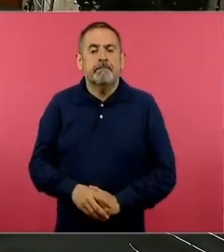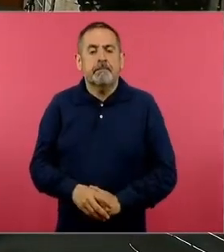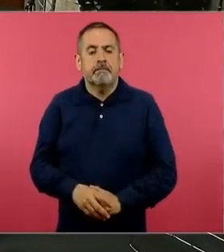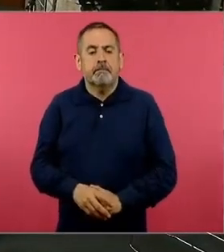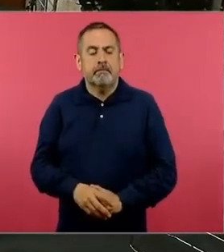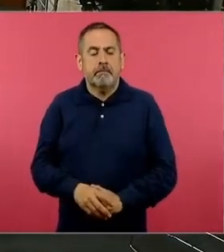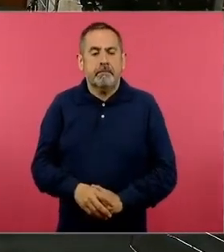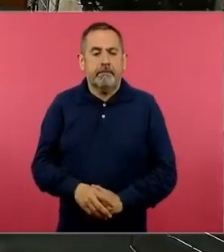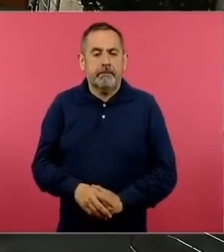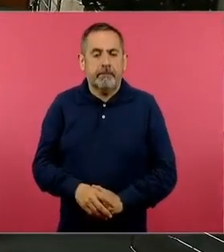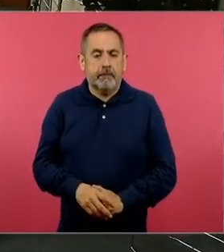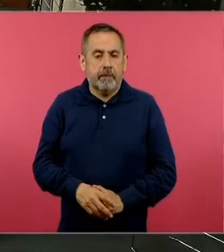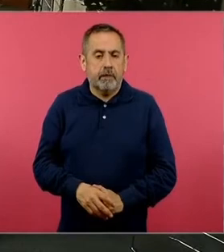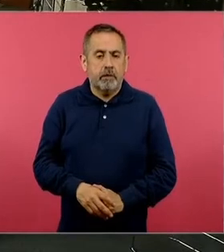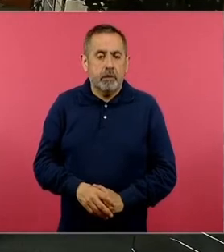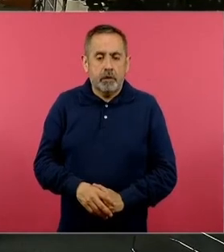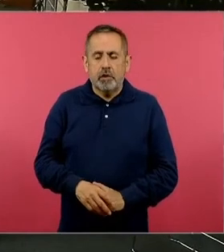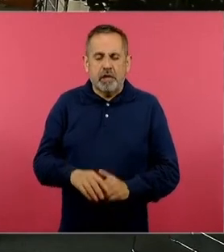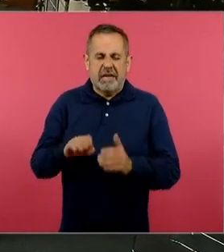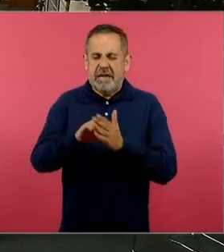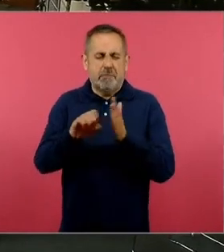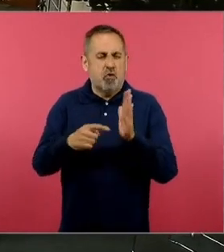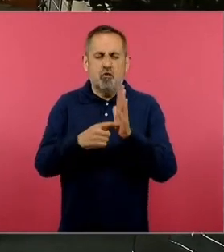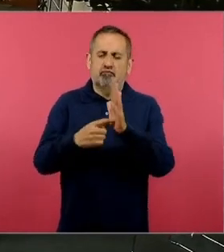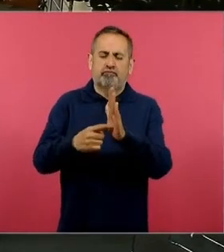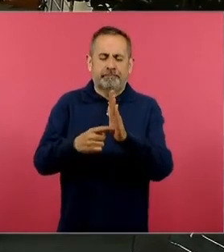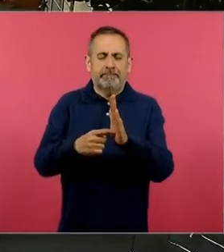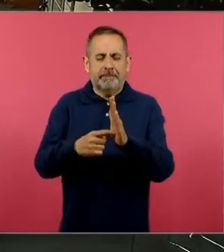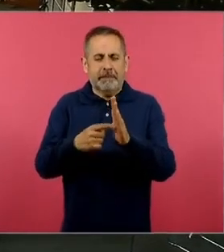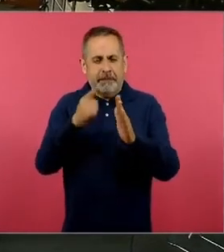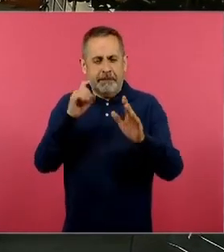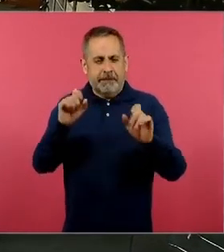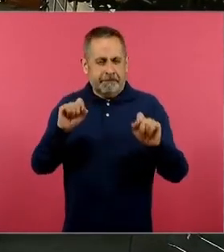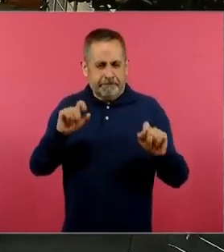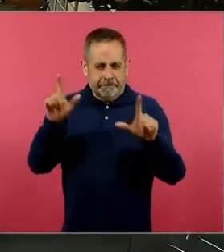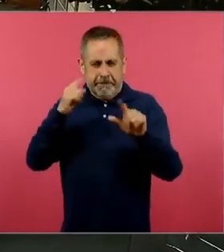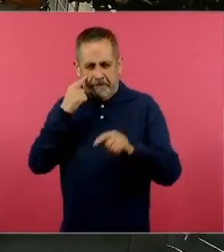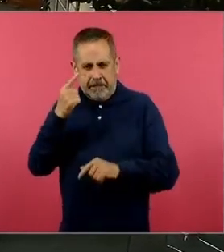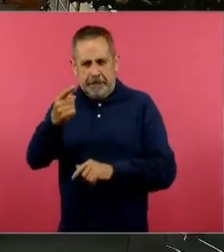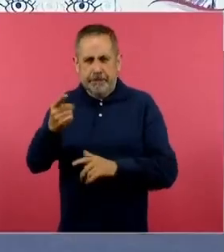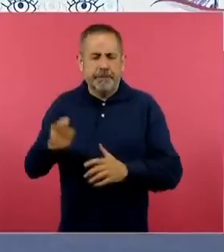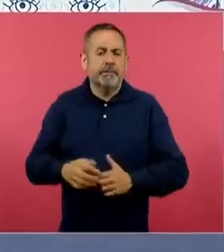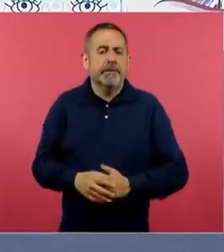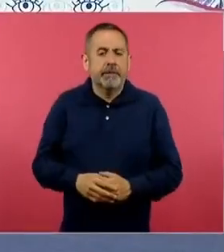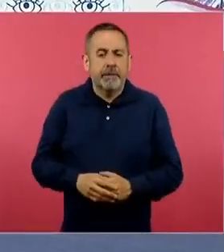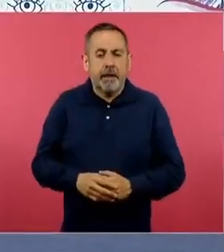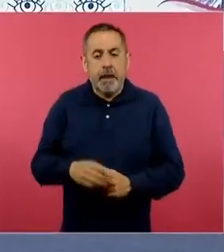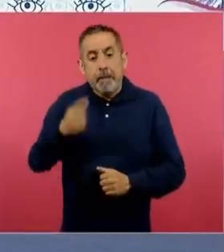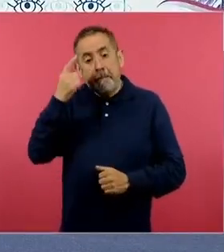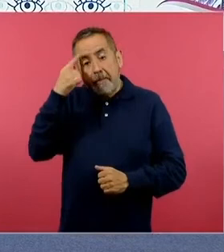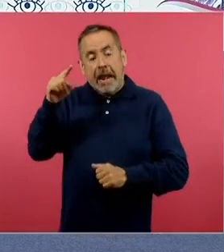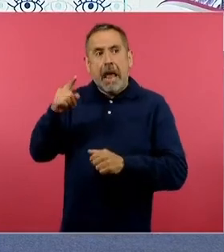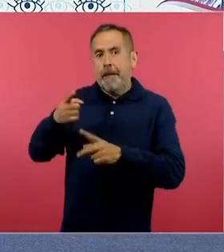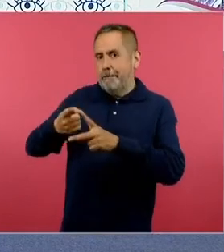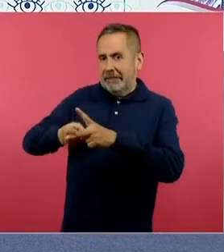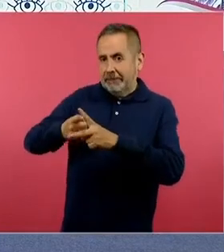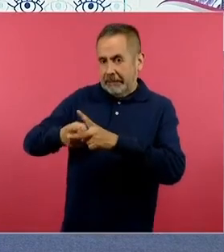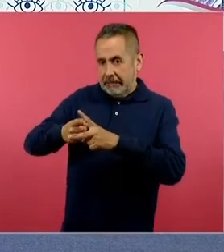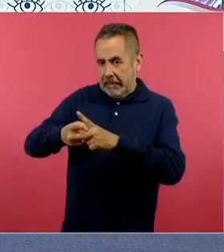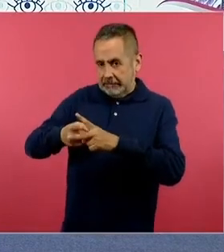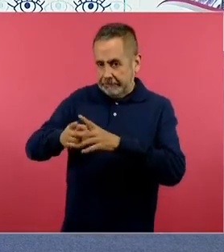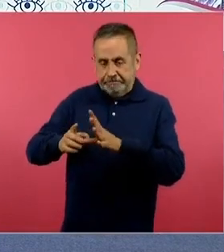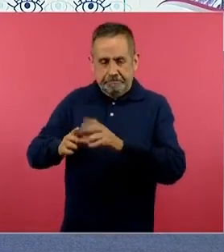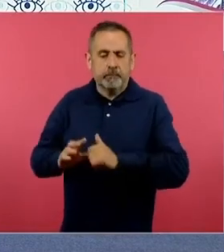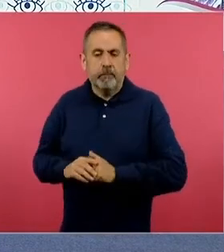Ponemos una situación precisamente del libro de Múltiples Lenguajes, que está dedicado para matemáticas, en